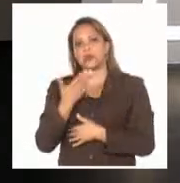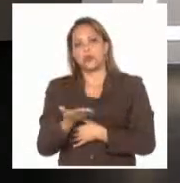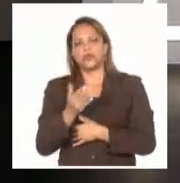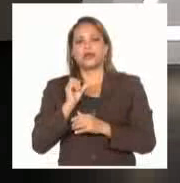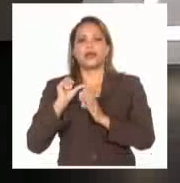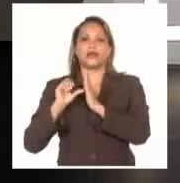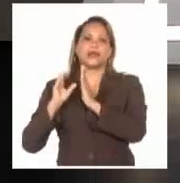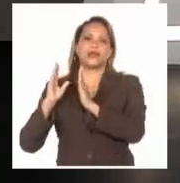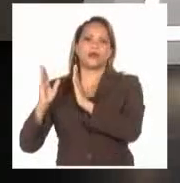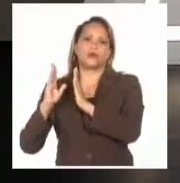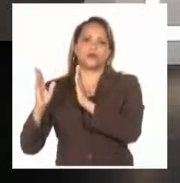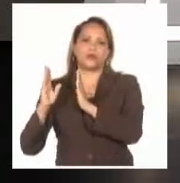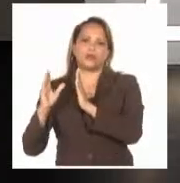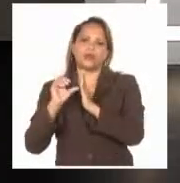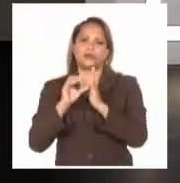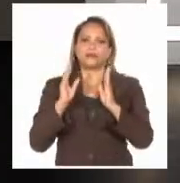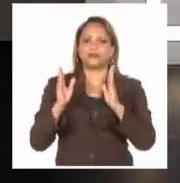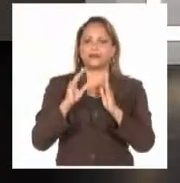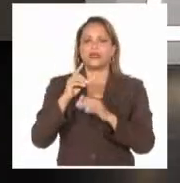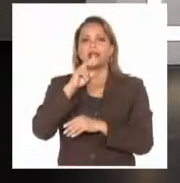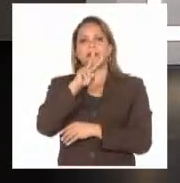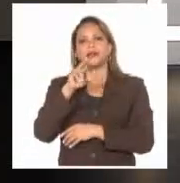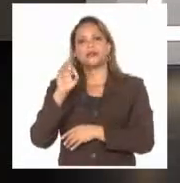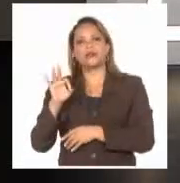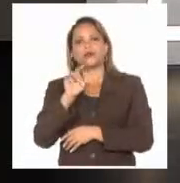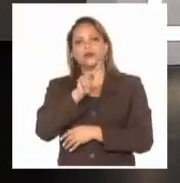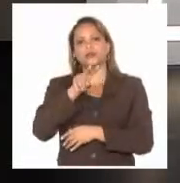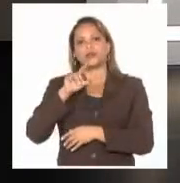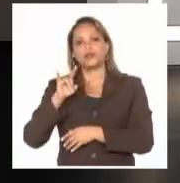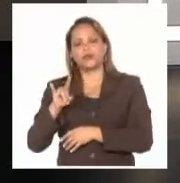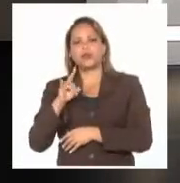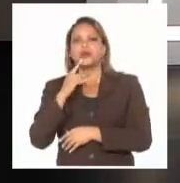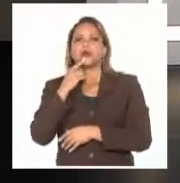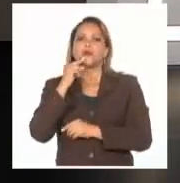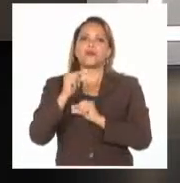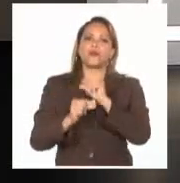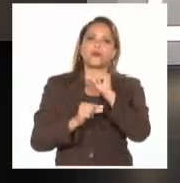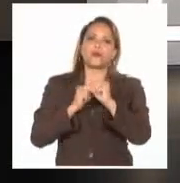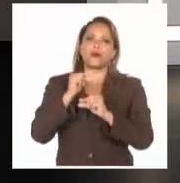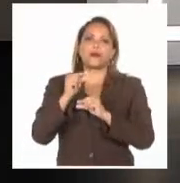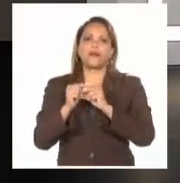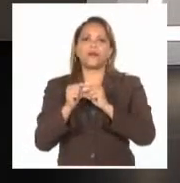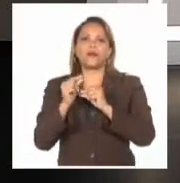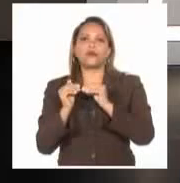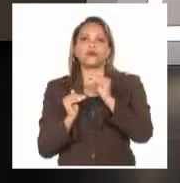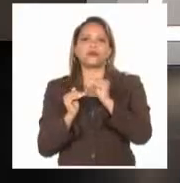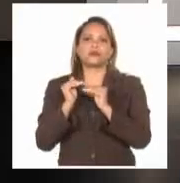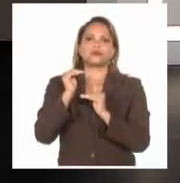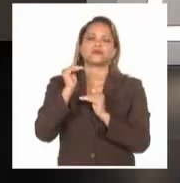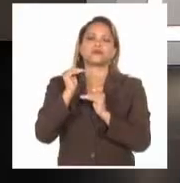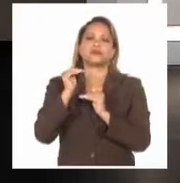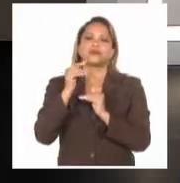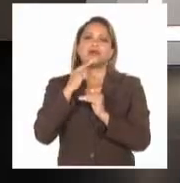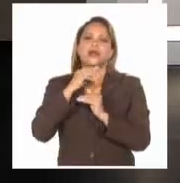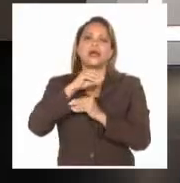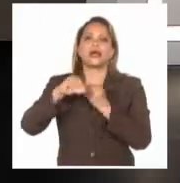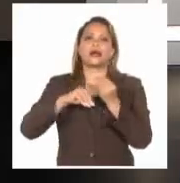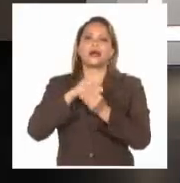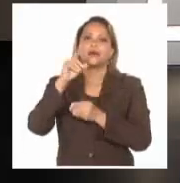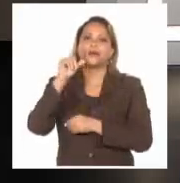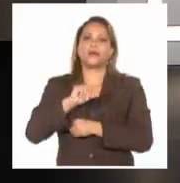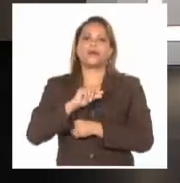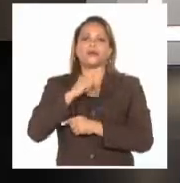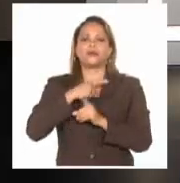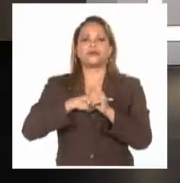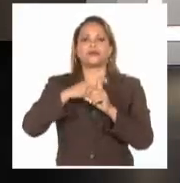entre 28 29 grados Celsius, pero después irán en ligero ascenso gradual, poco cambio de las temperaturas hacia